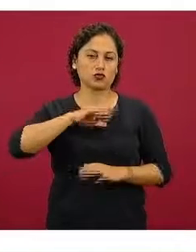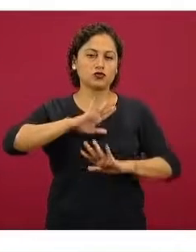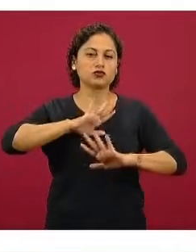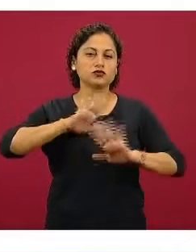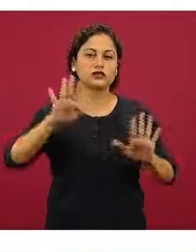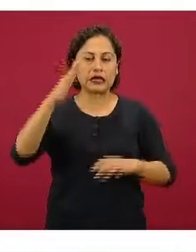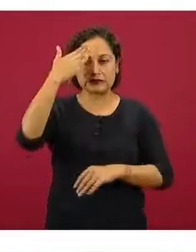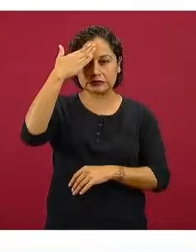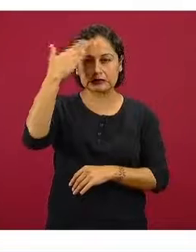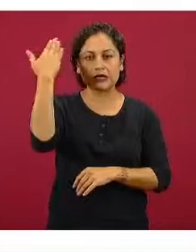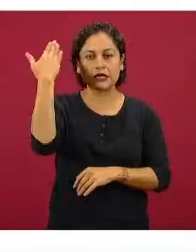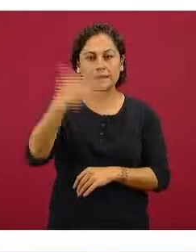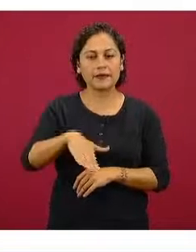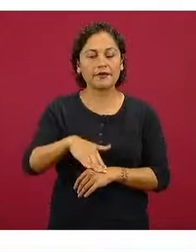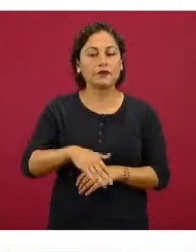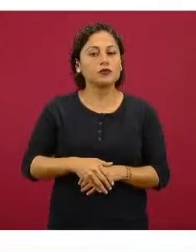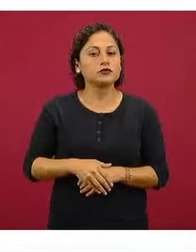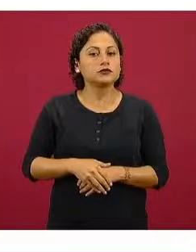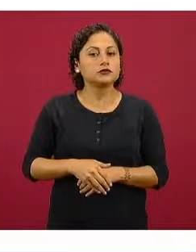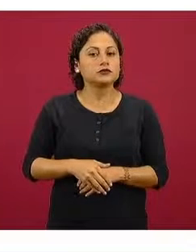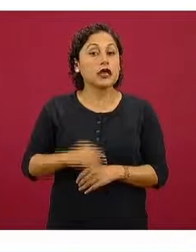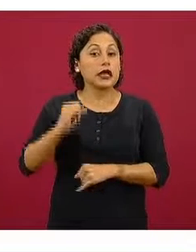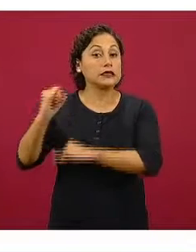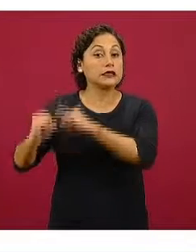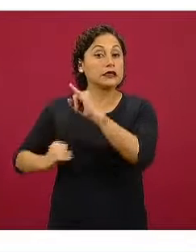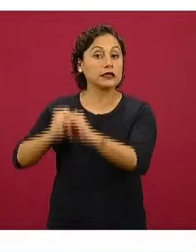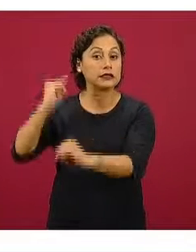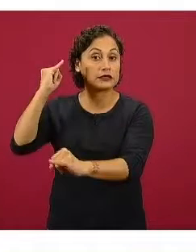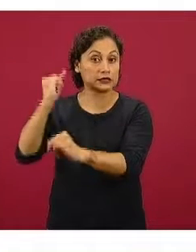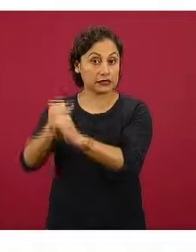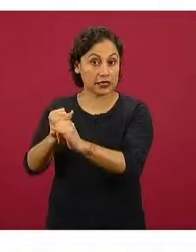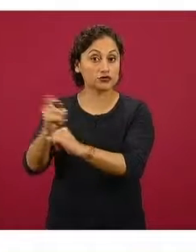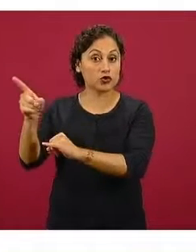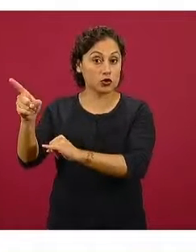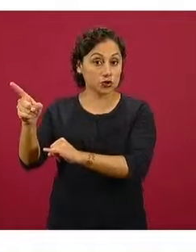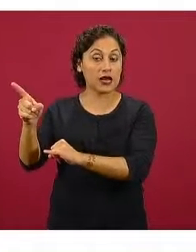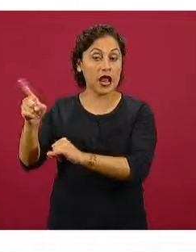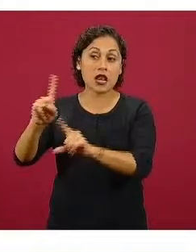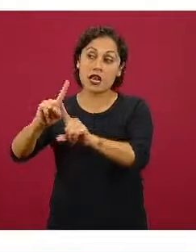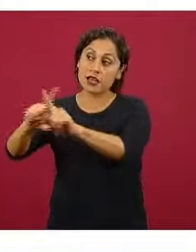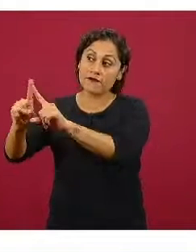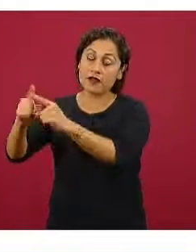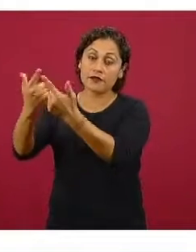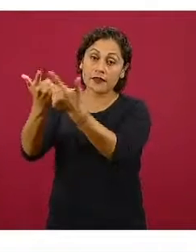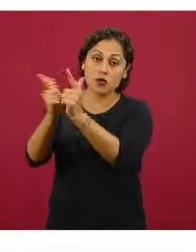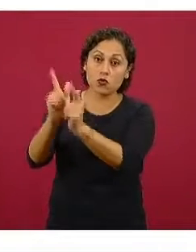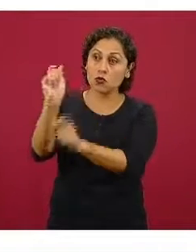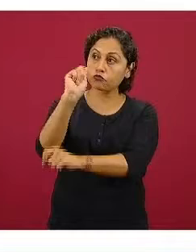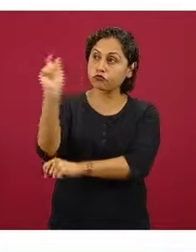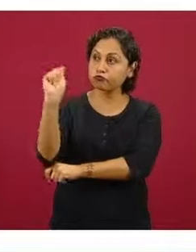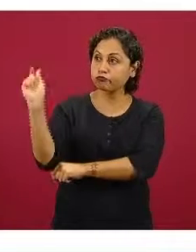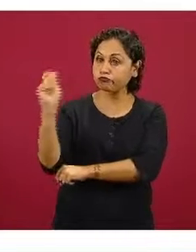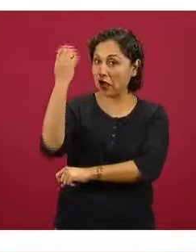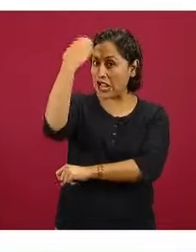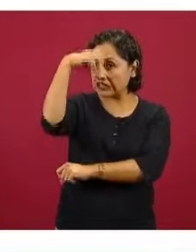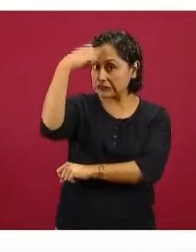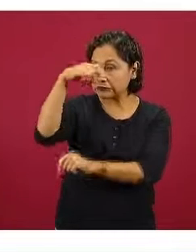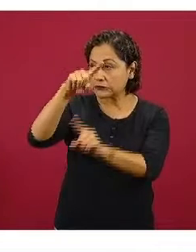órgano internacional que juntó a varias agencias y a varios grupos de expertos y